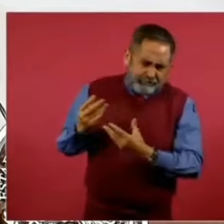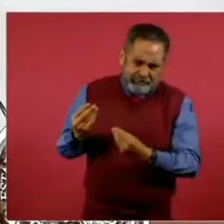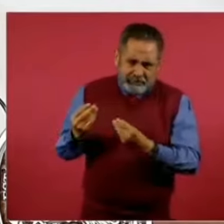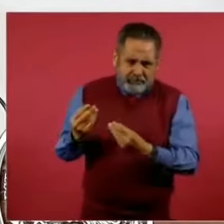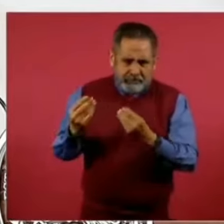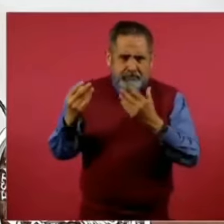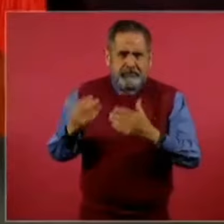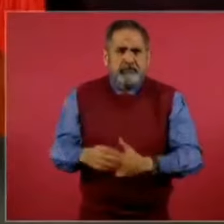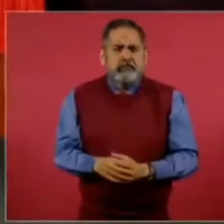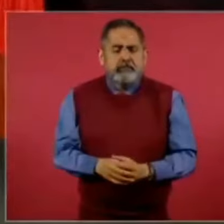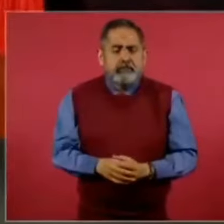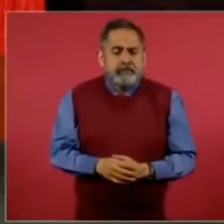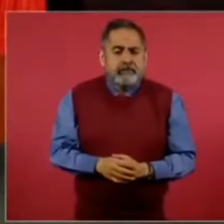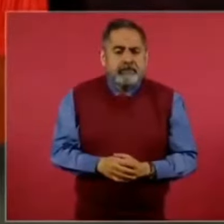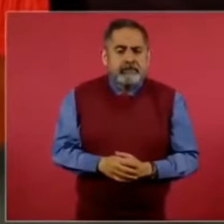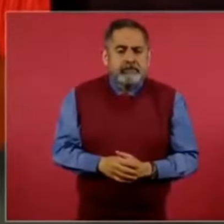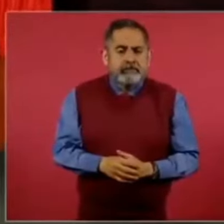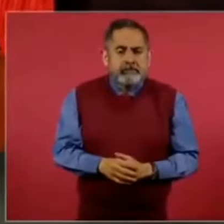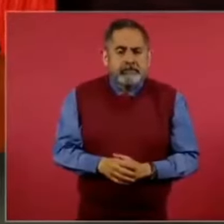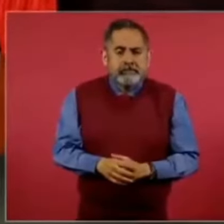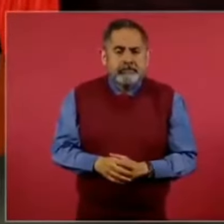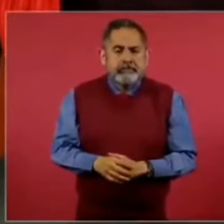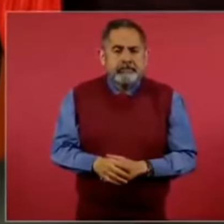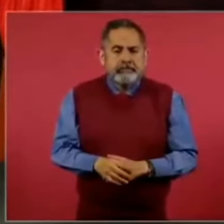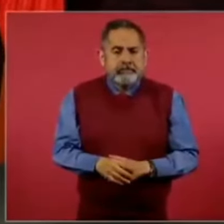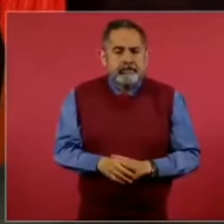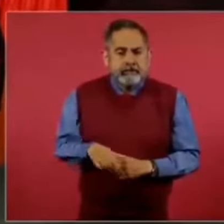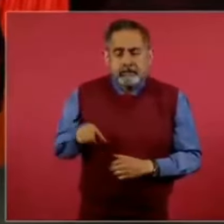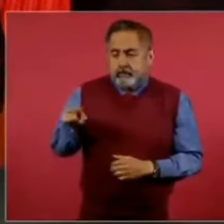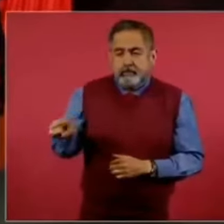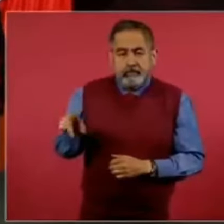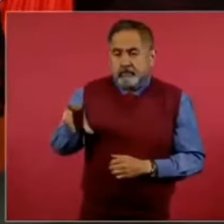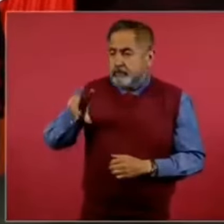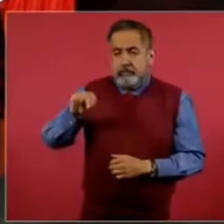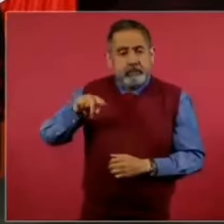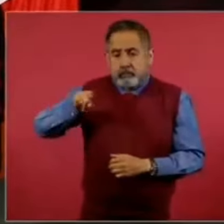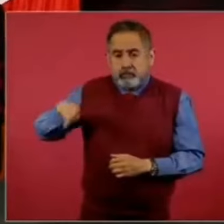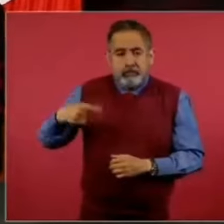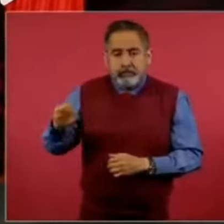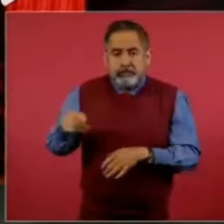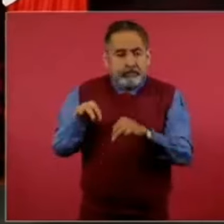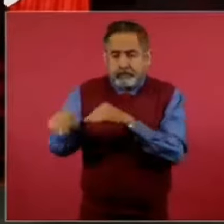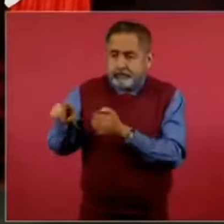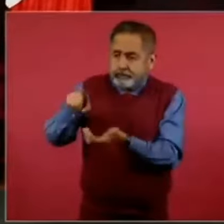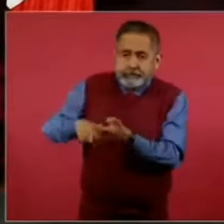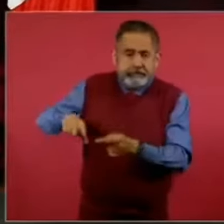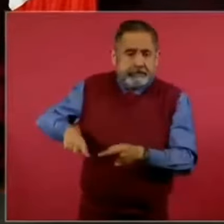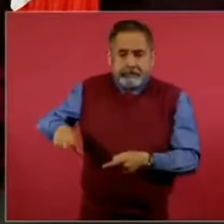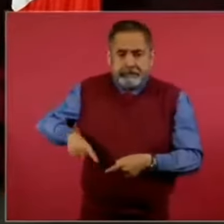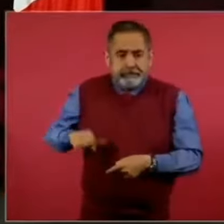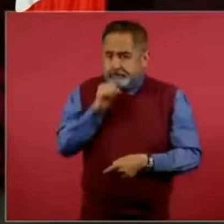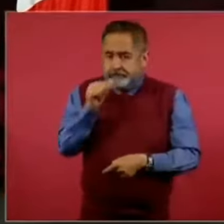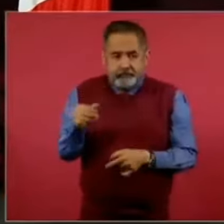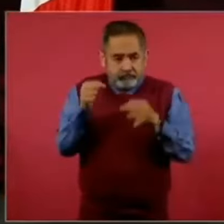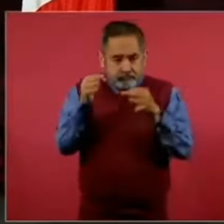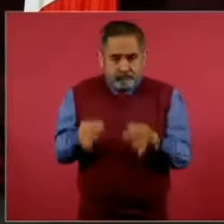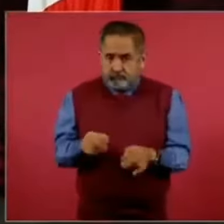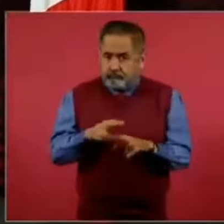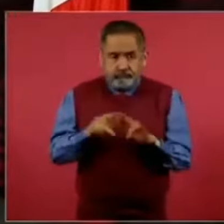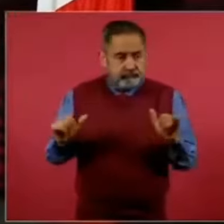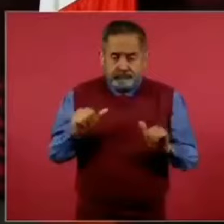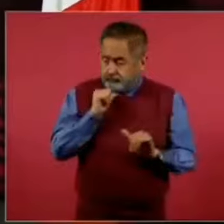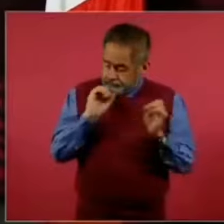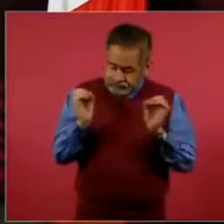no es servidora pública formalmente hablando,